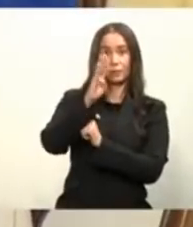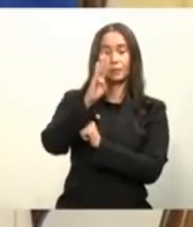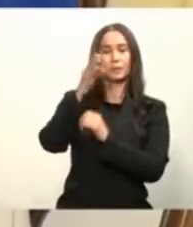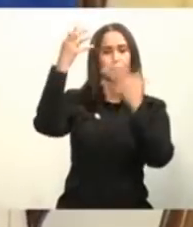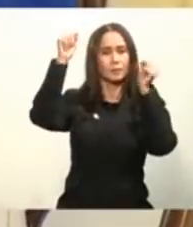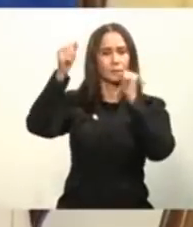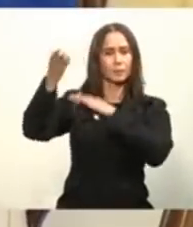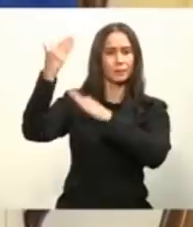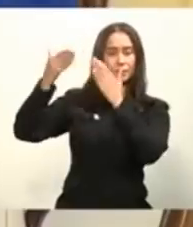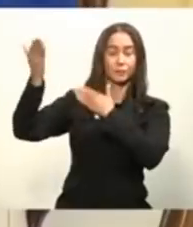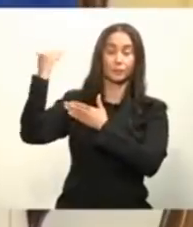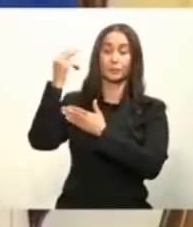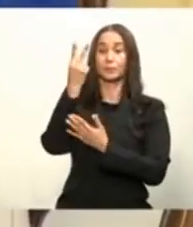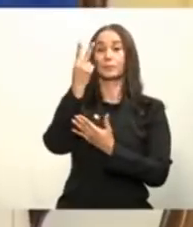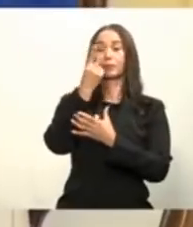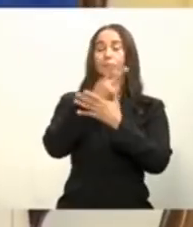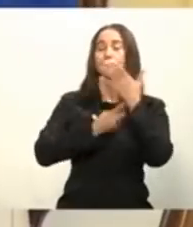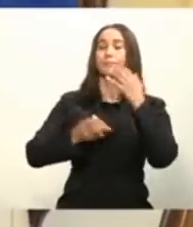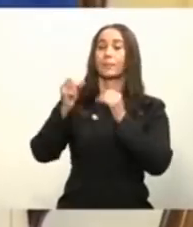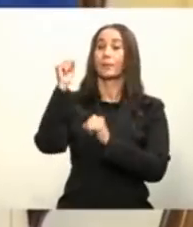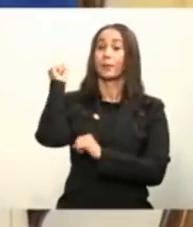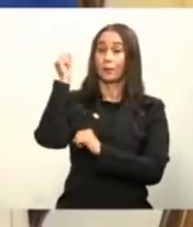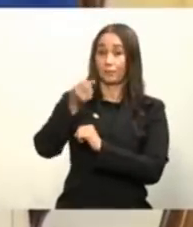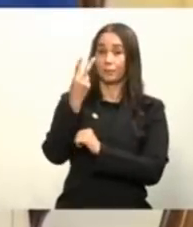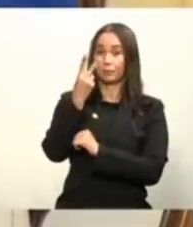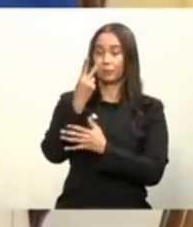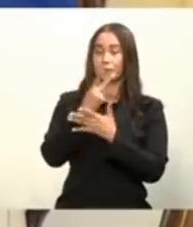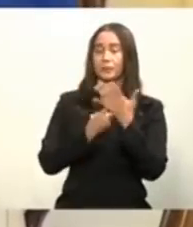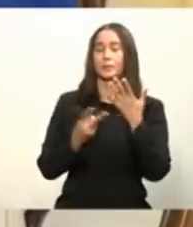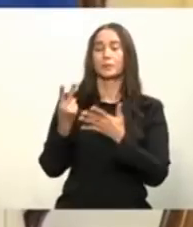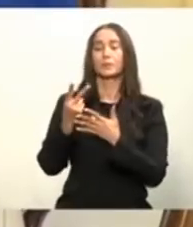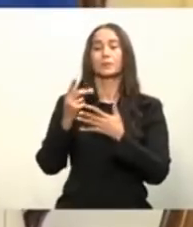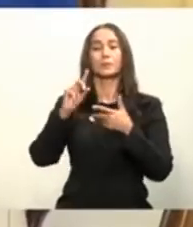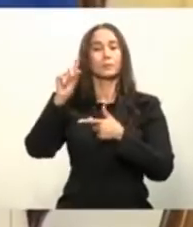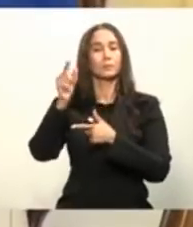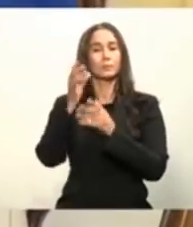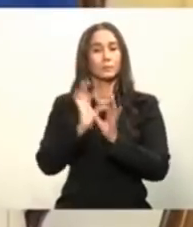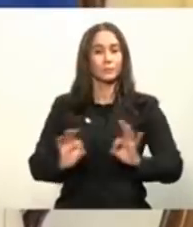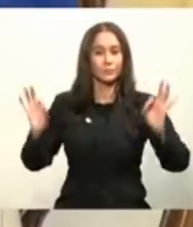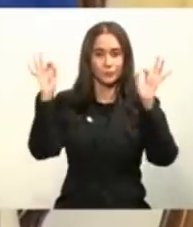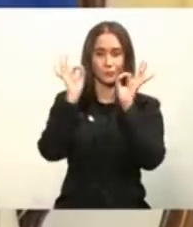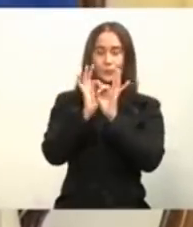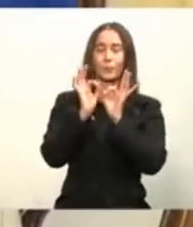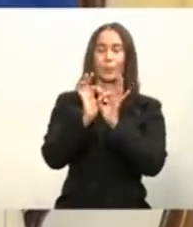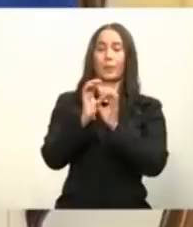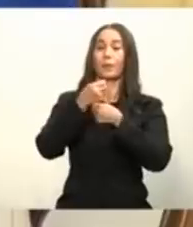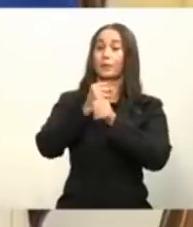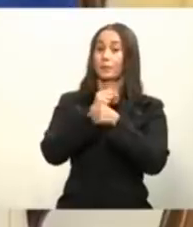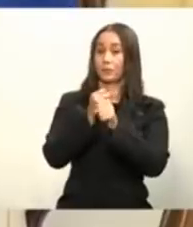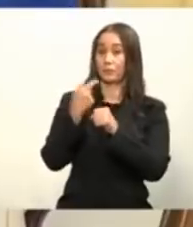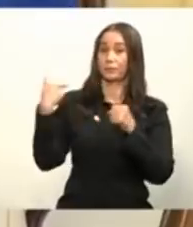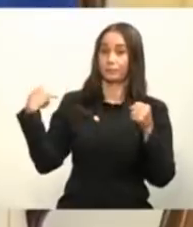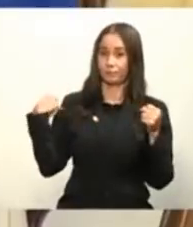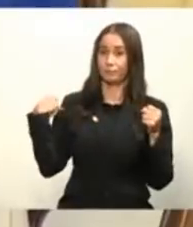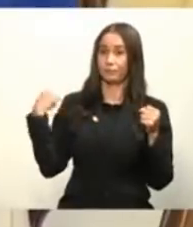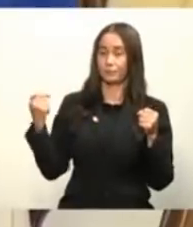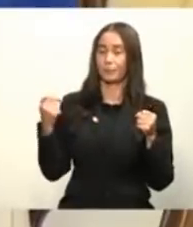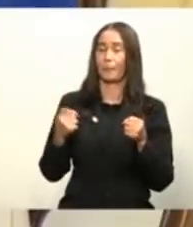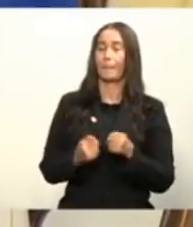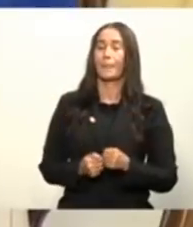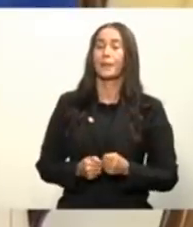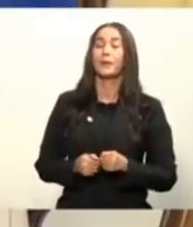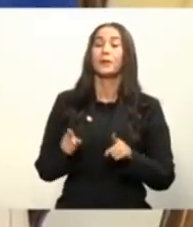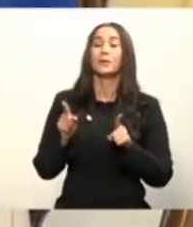ambas fundaciones que son de los principales propulsores de esta vacuna y